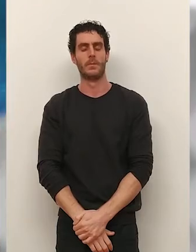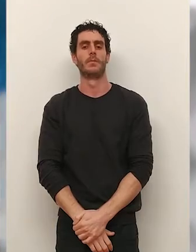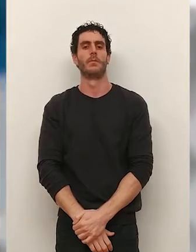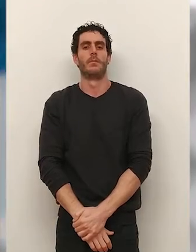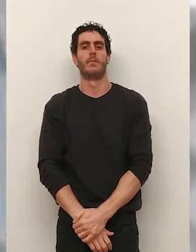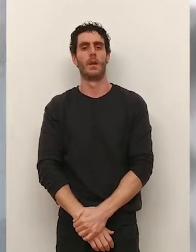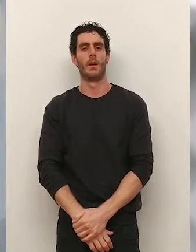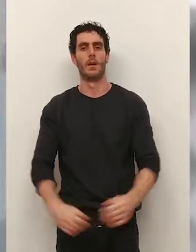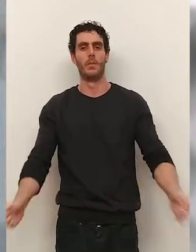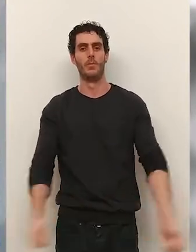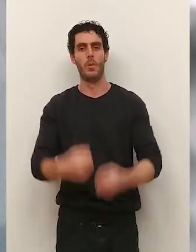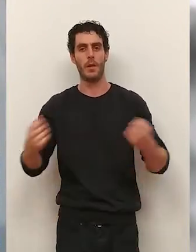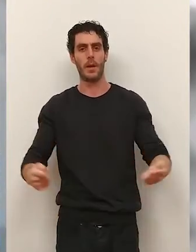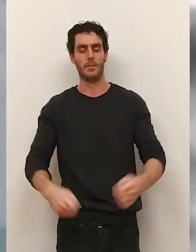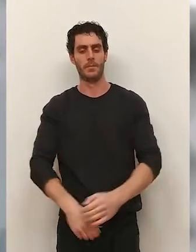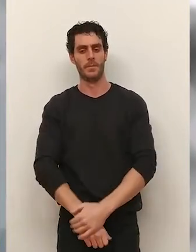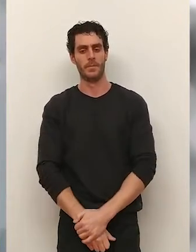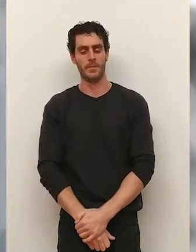En el deporte se aprende.